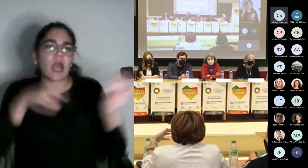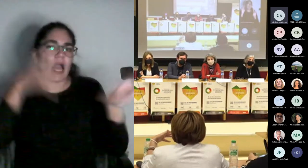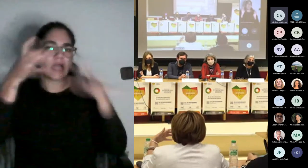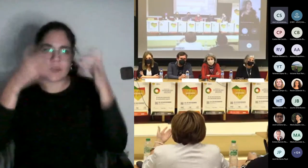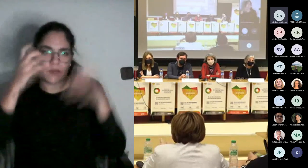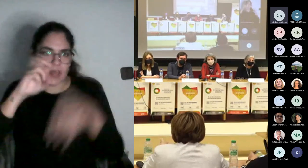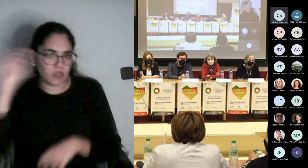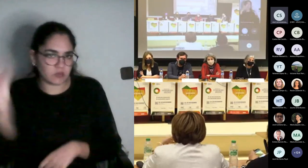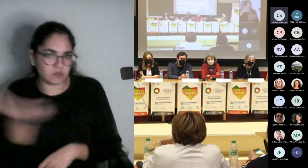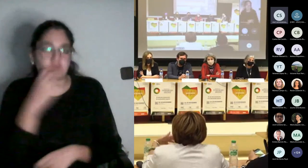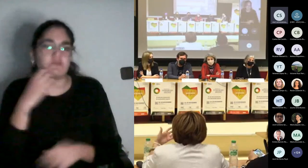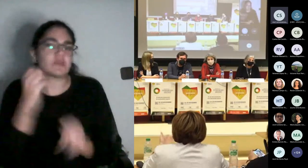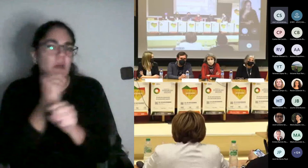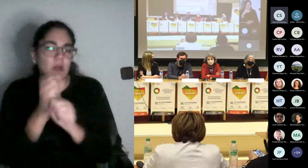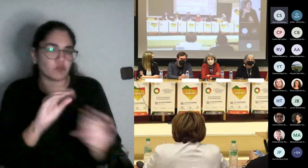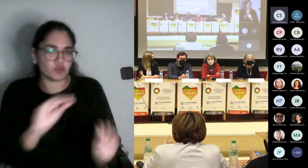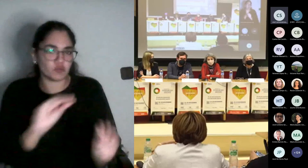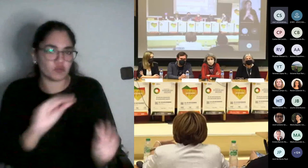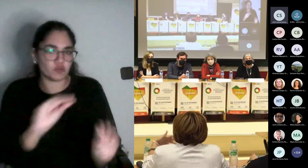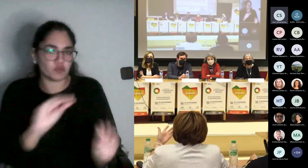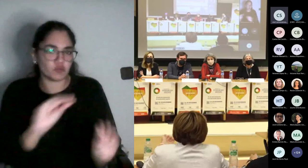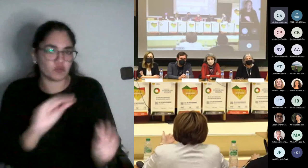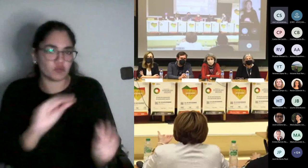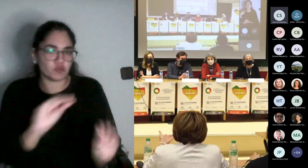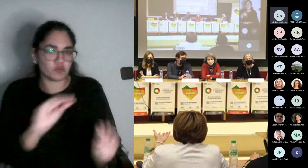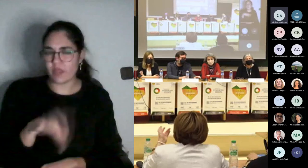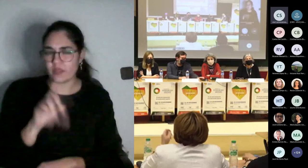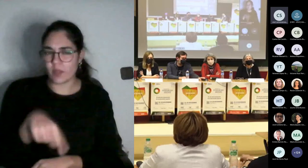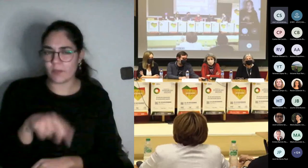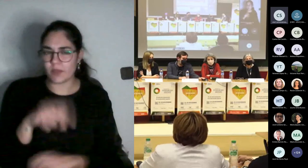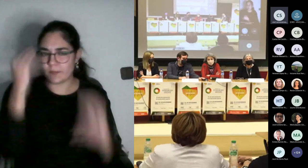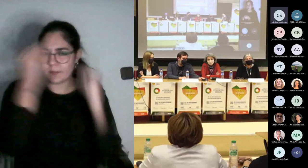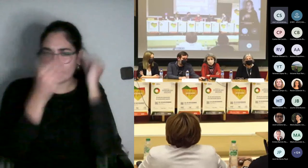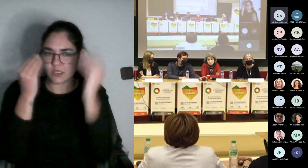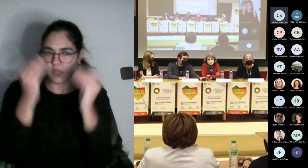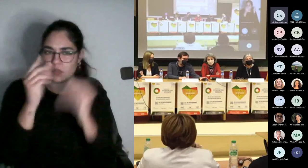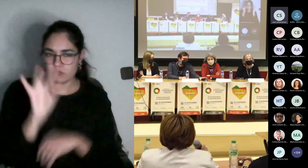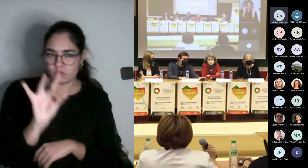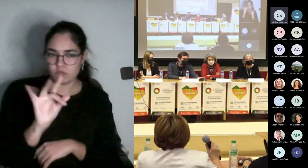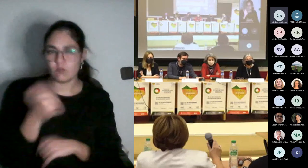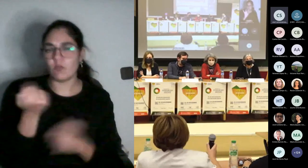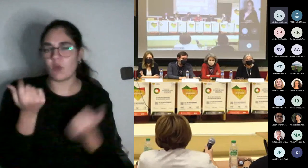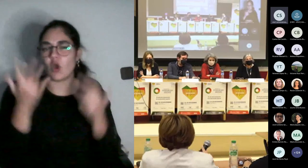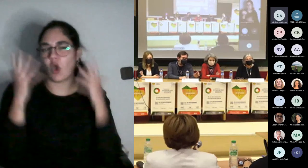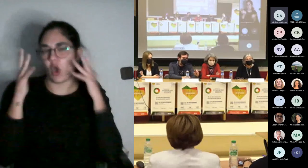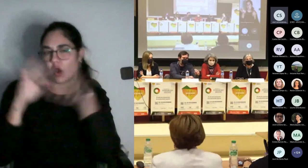existe lo habéis planteado bueno pues un poco que nos oriente